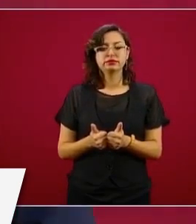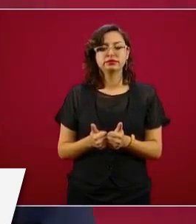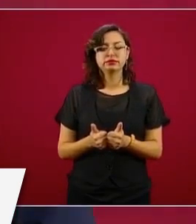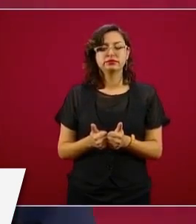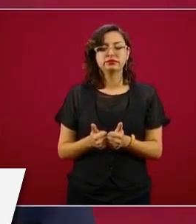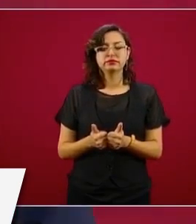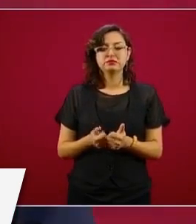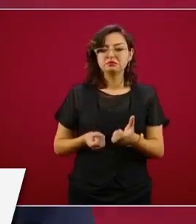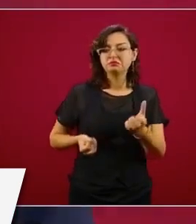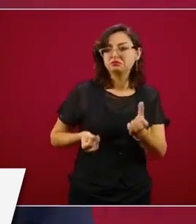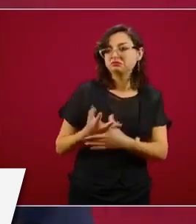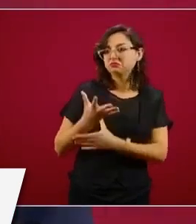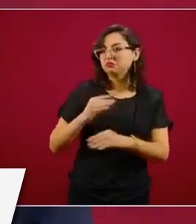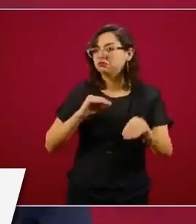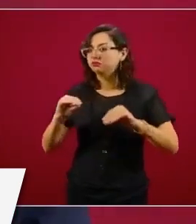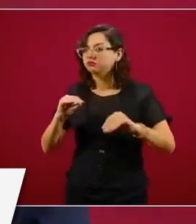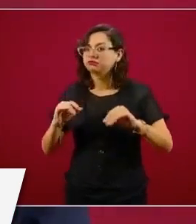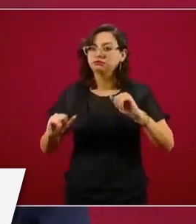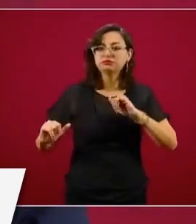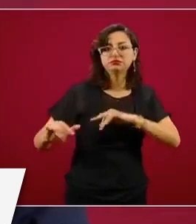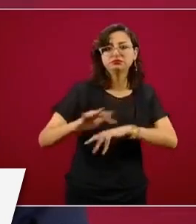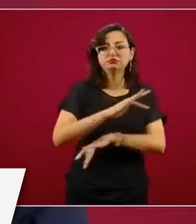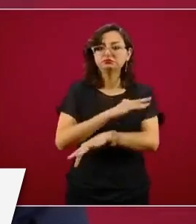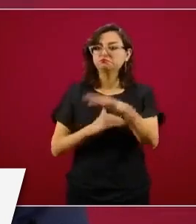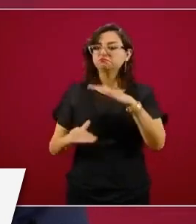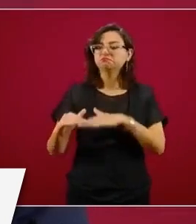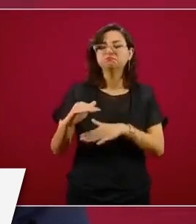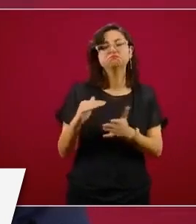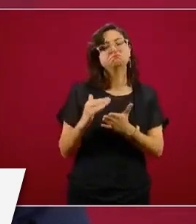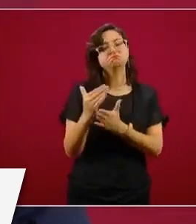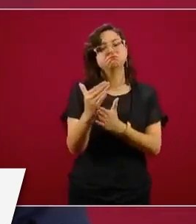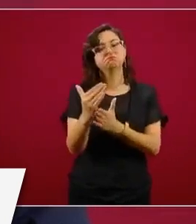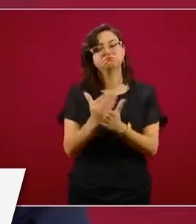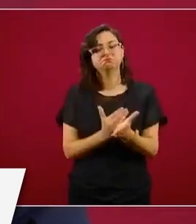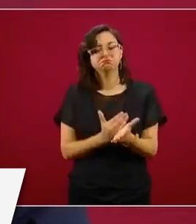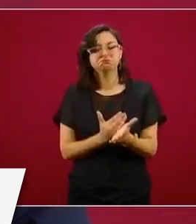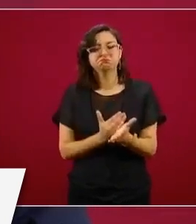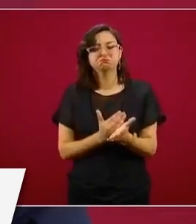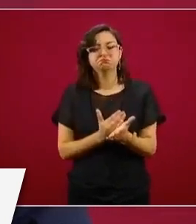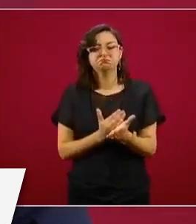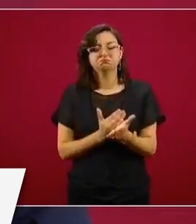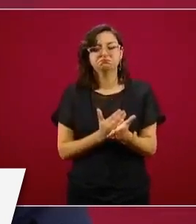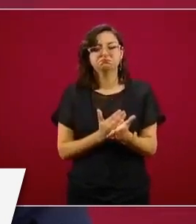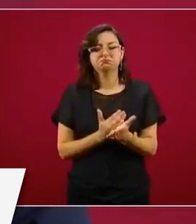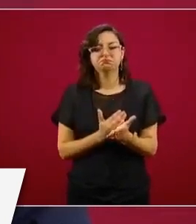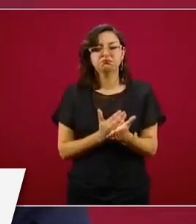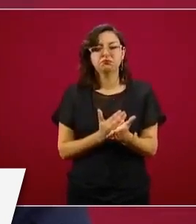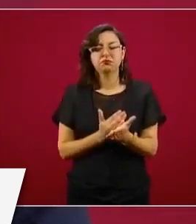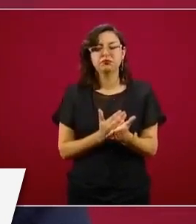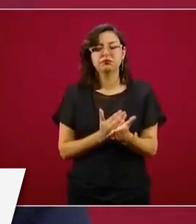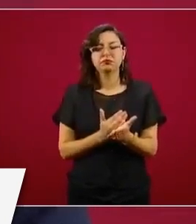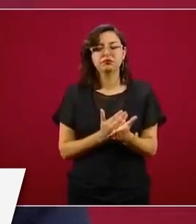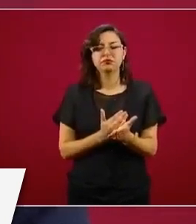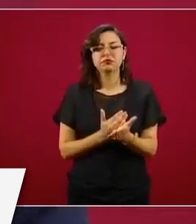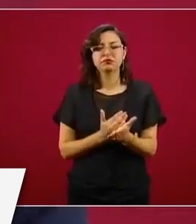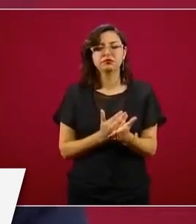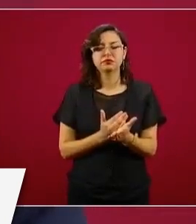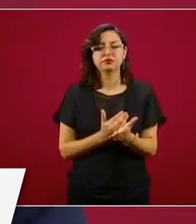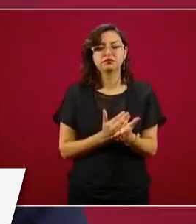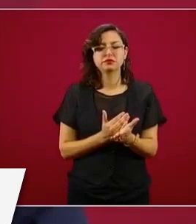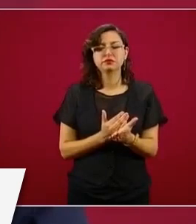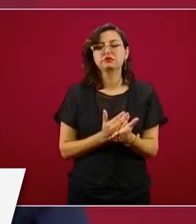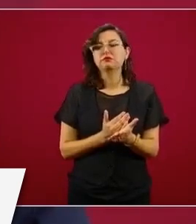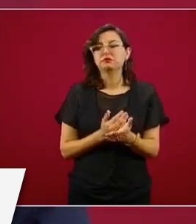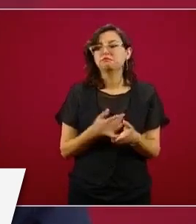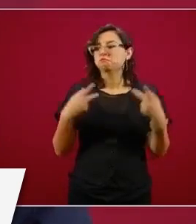de movilidad o de personas que